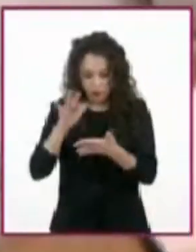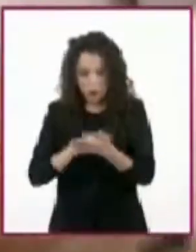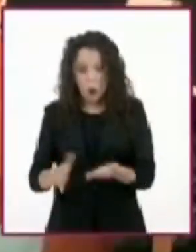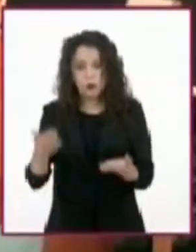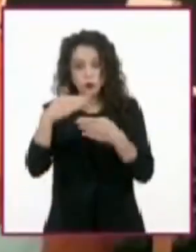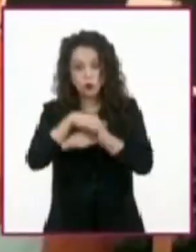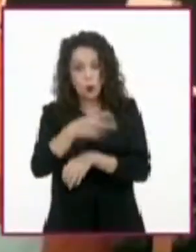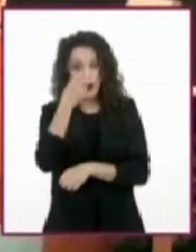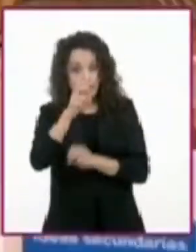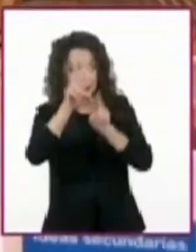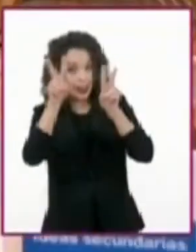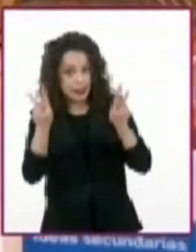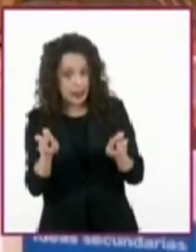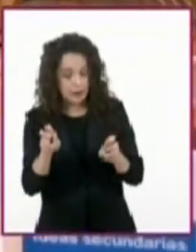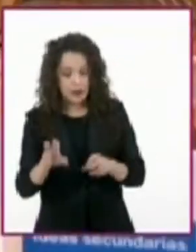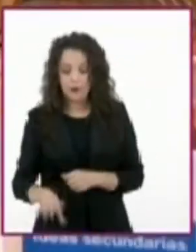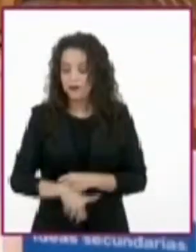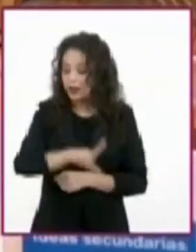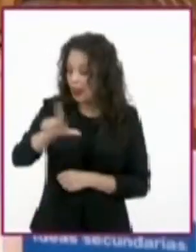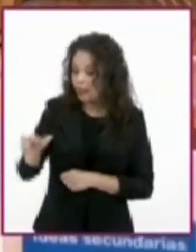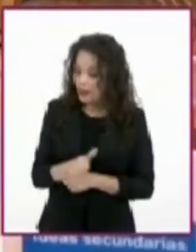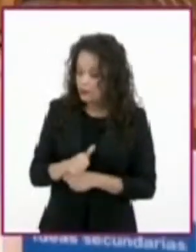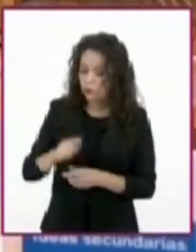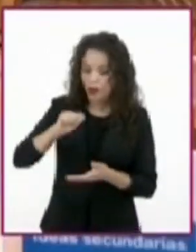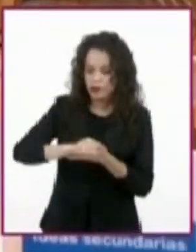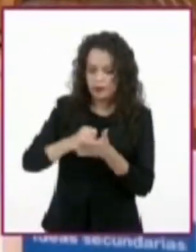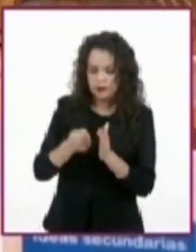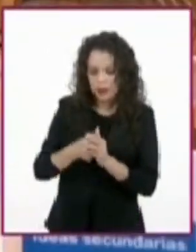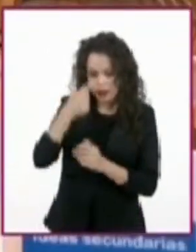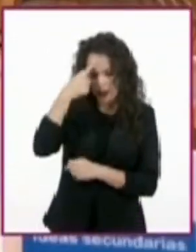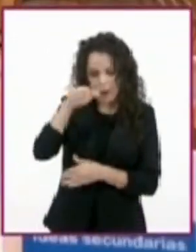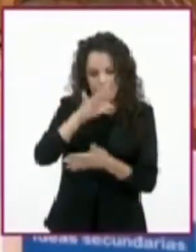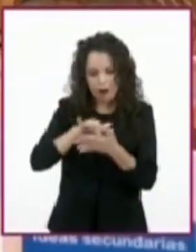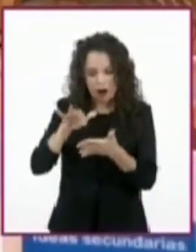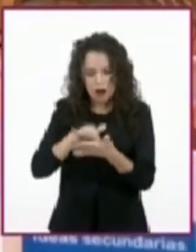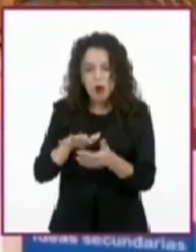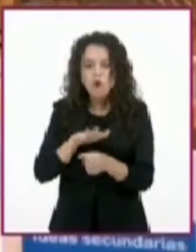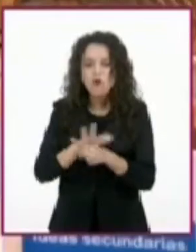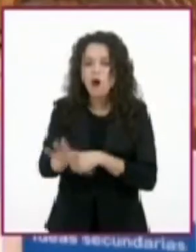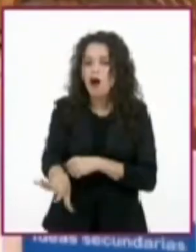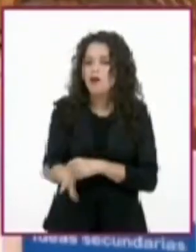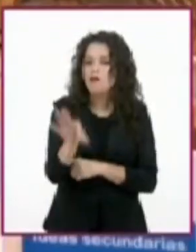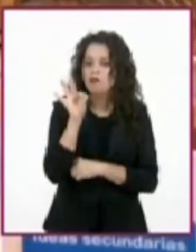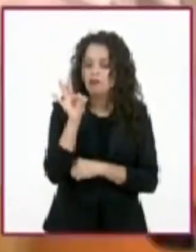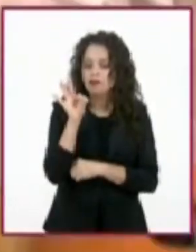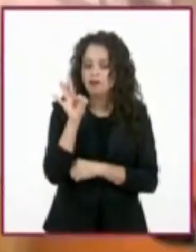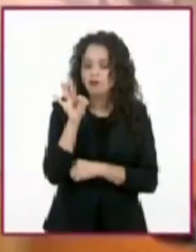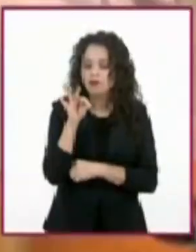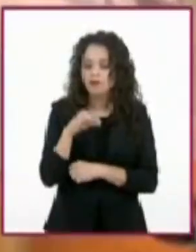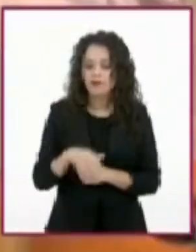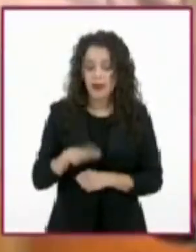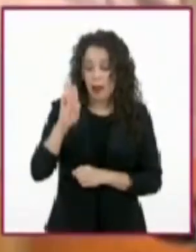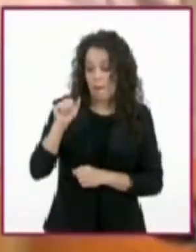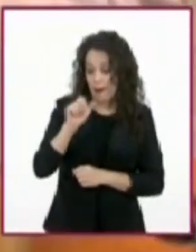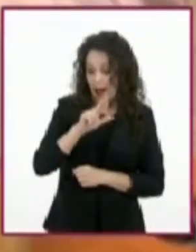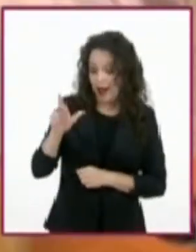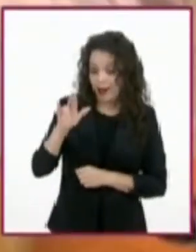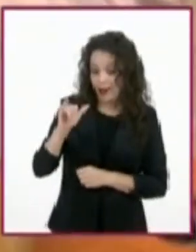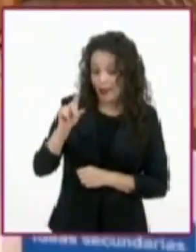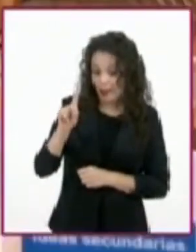después, elegimos la técnica de lectura que puede ser la barrida del texto